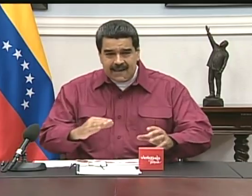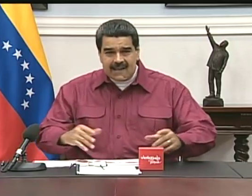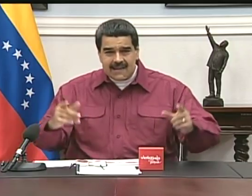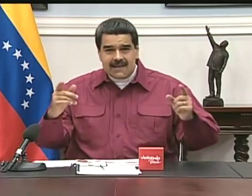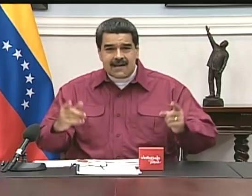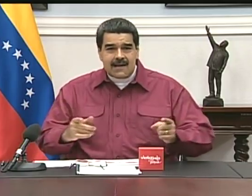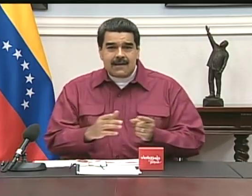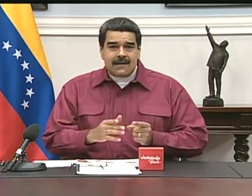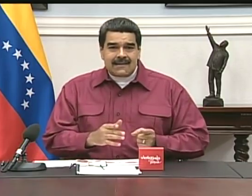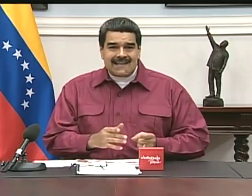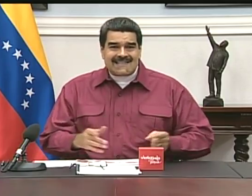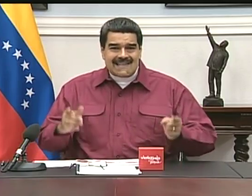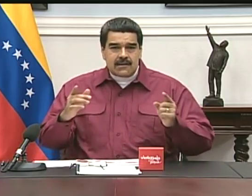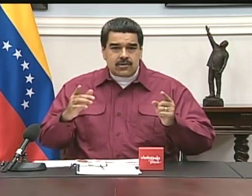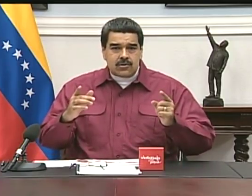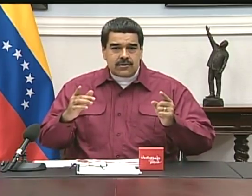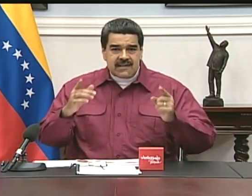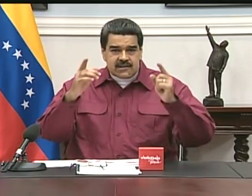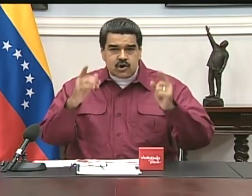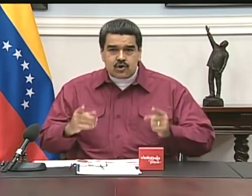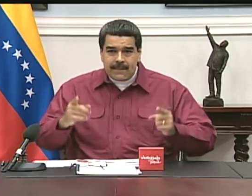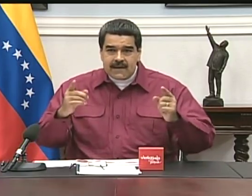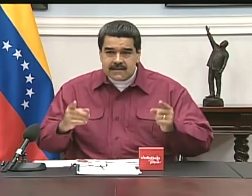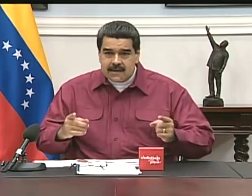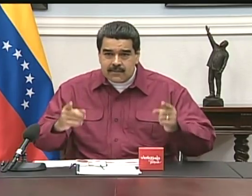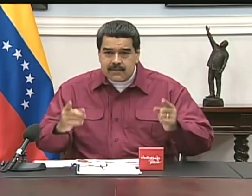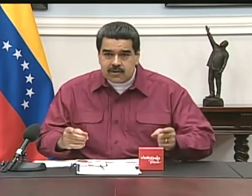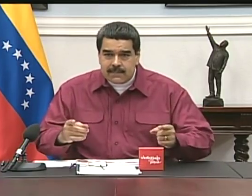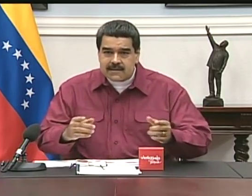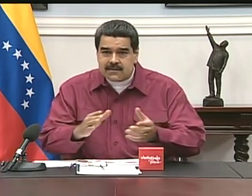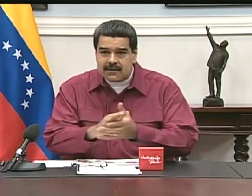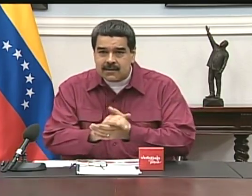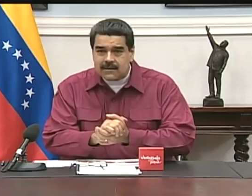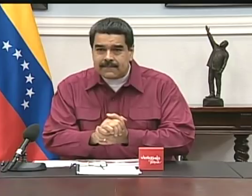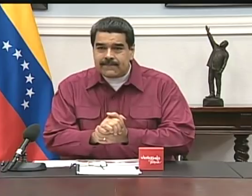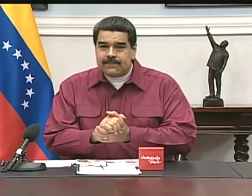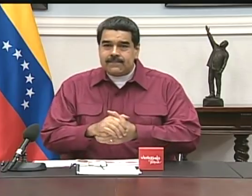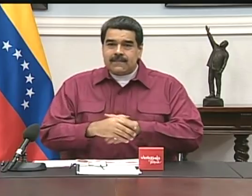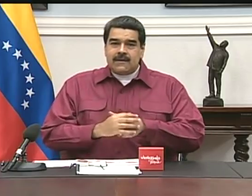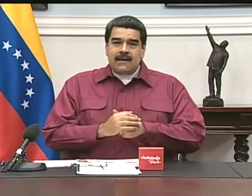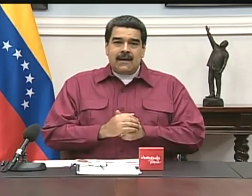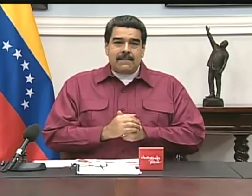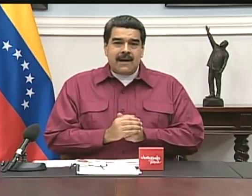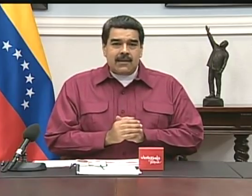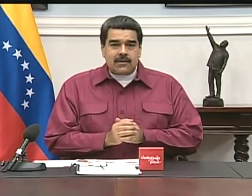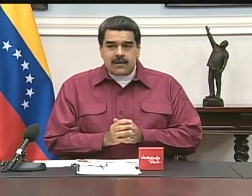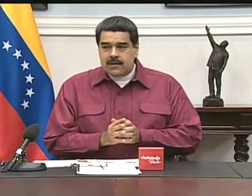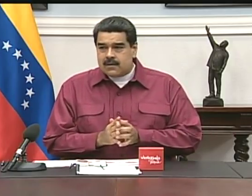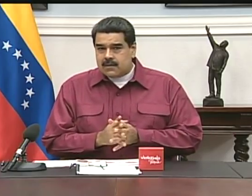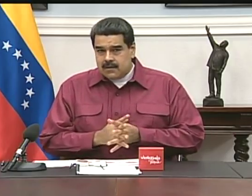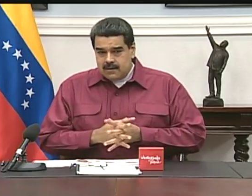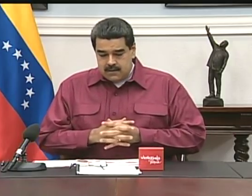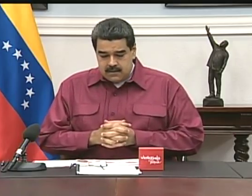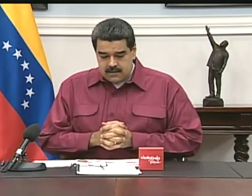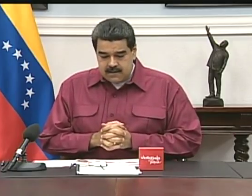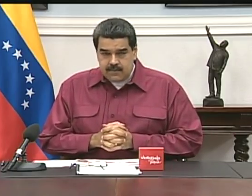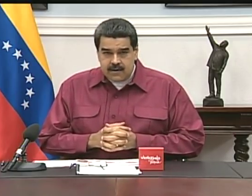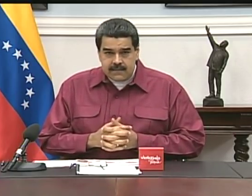a nombre de la dignidad de 118 países del movimiento de países no alineados. El embajador